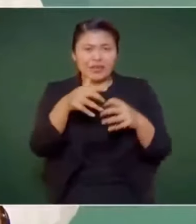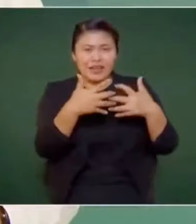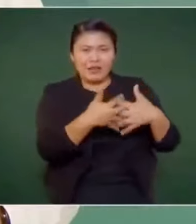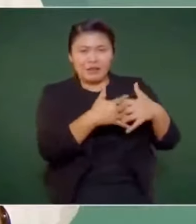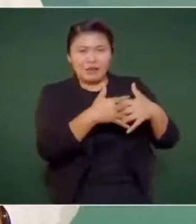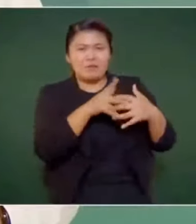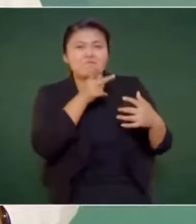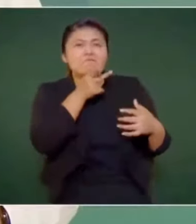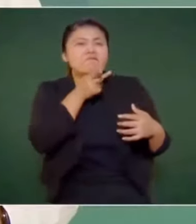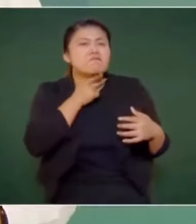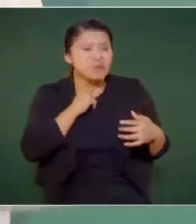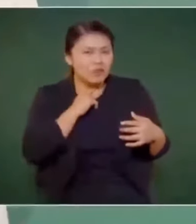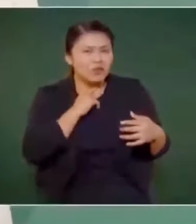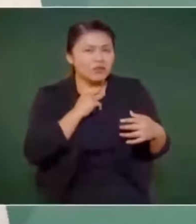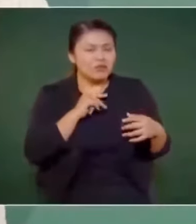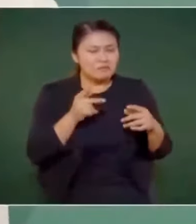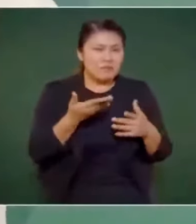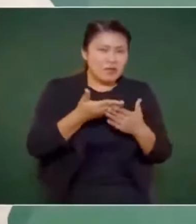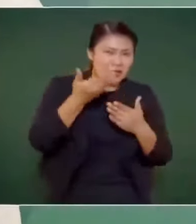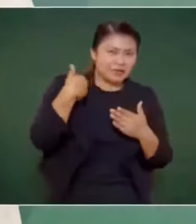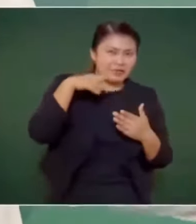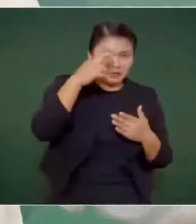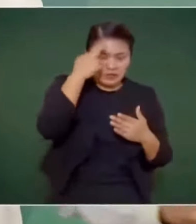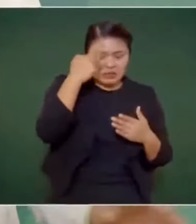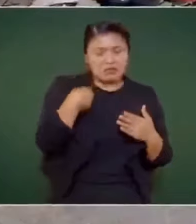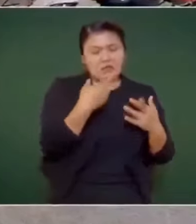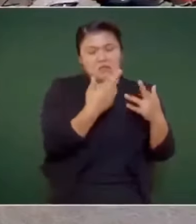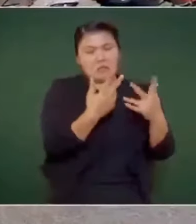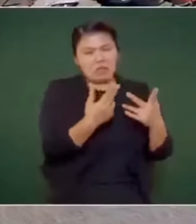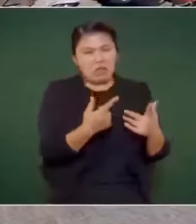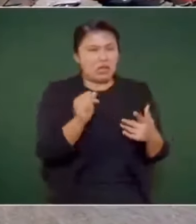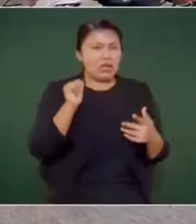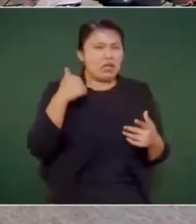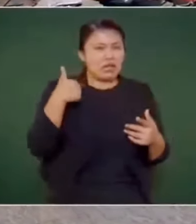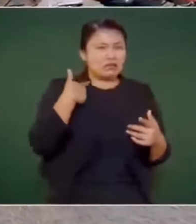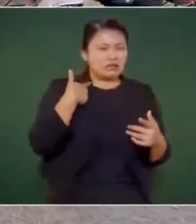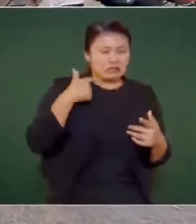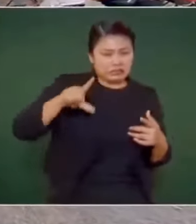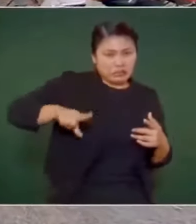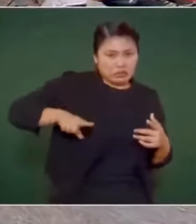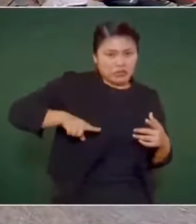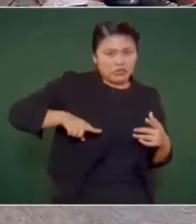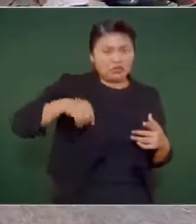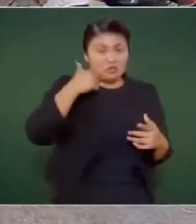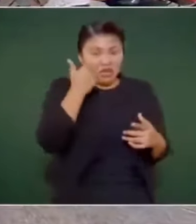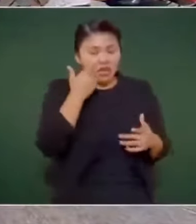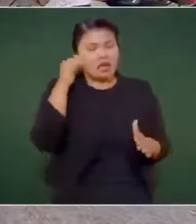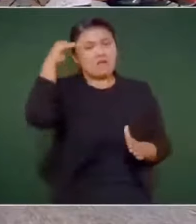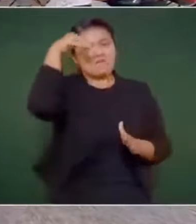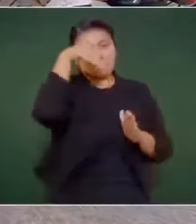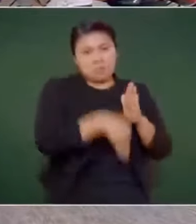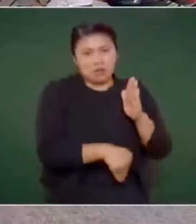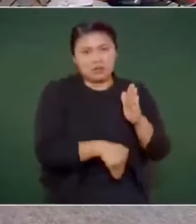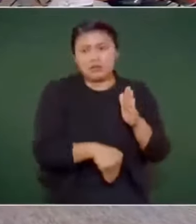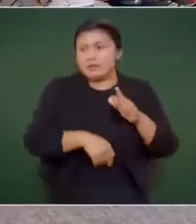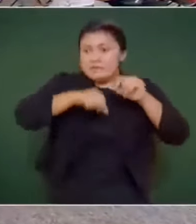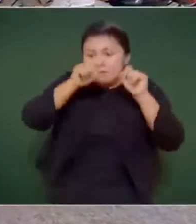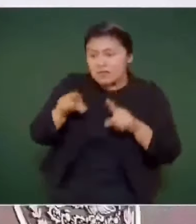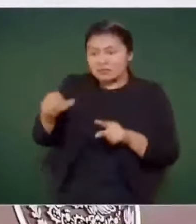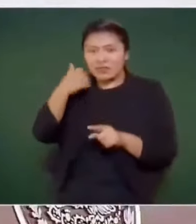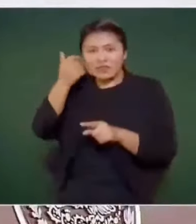petroquímica, que la dejaron caer por completo. Eso querían con la refinación.